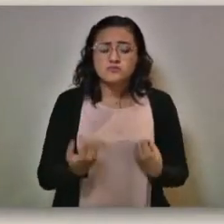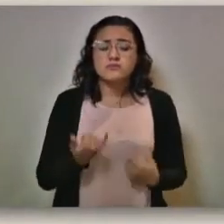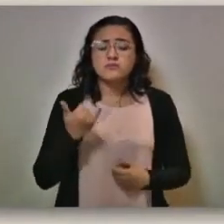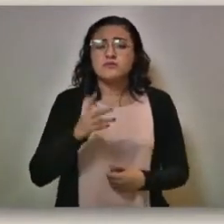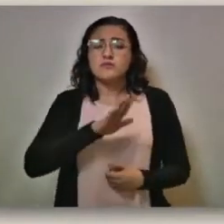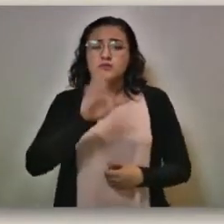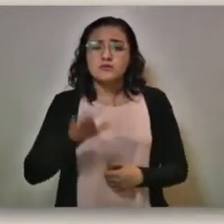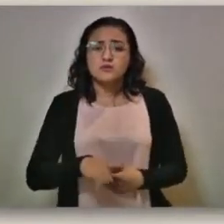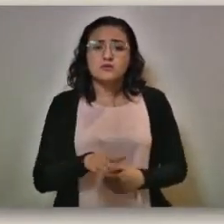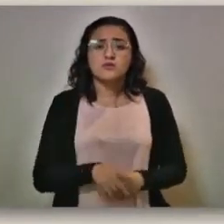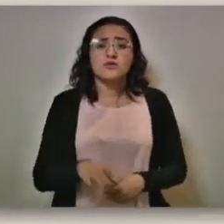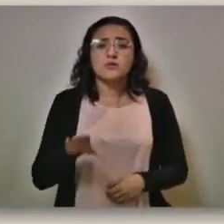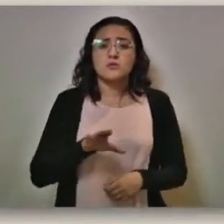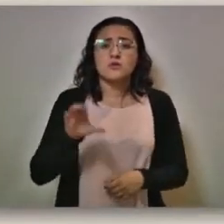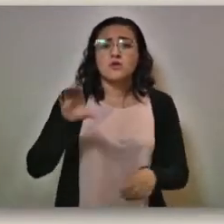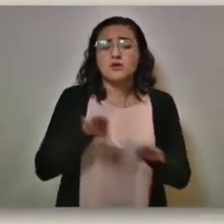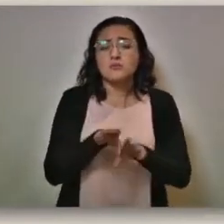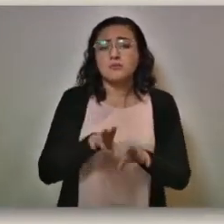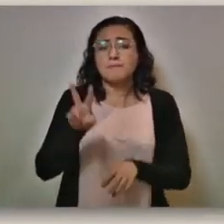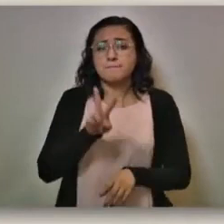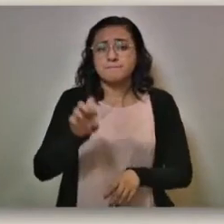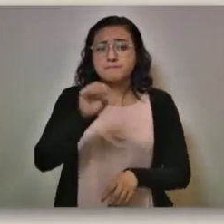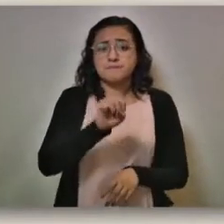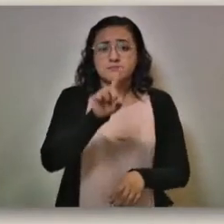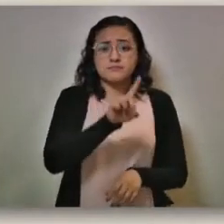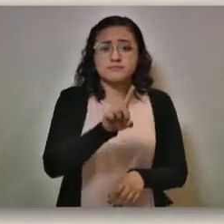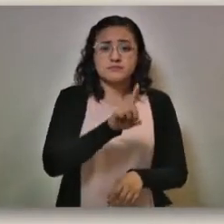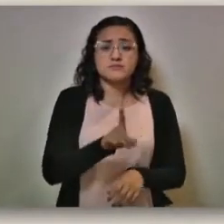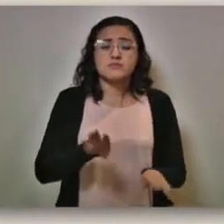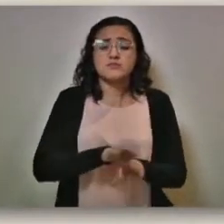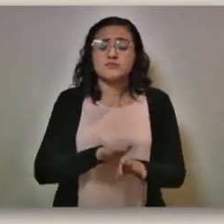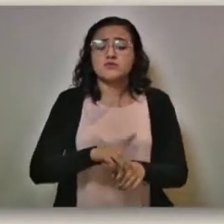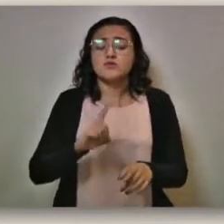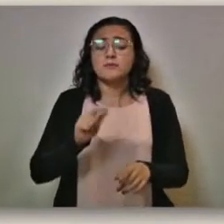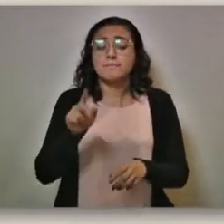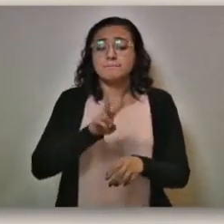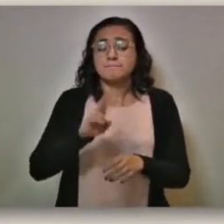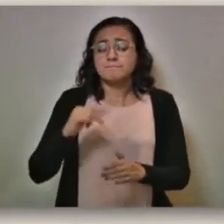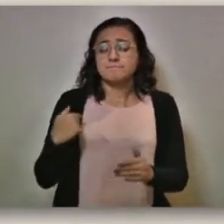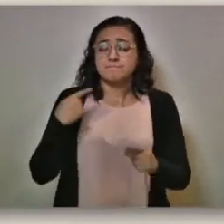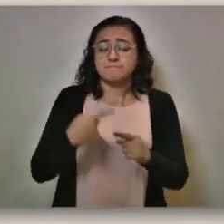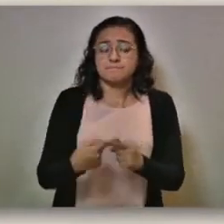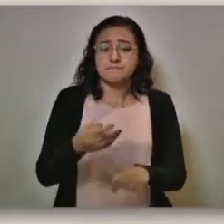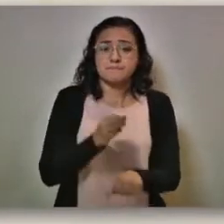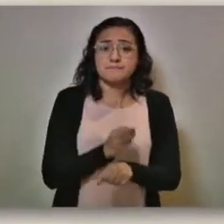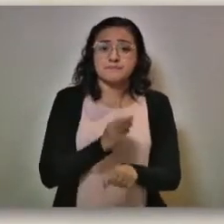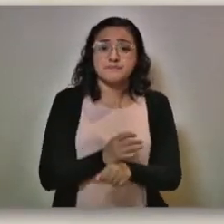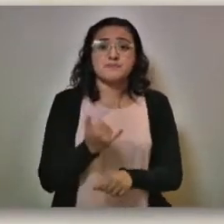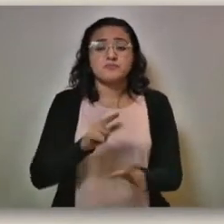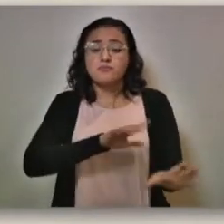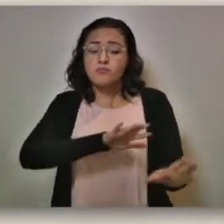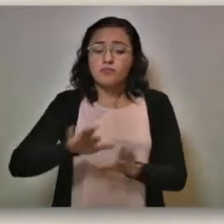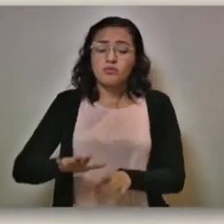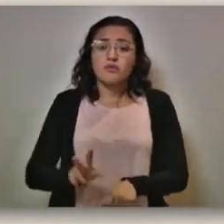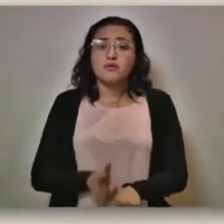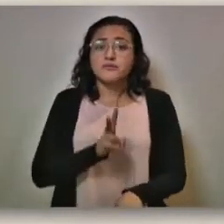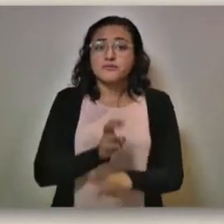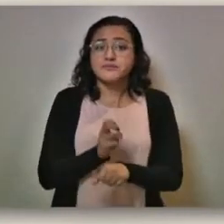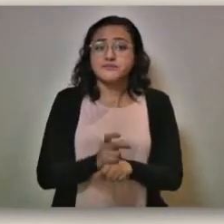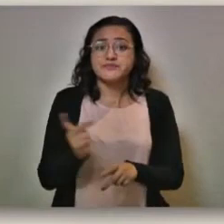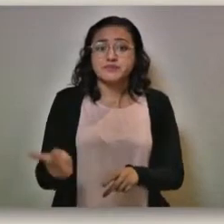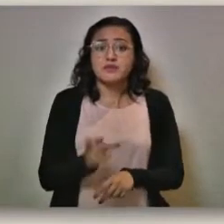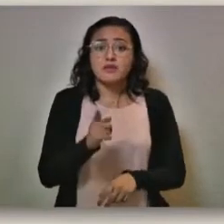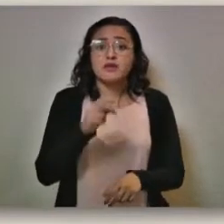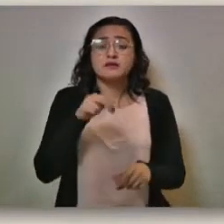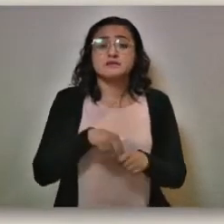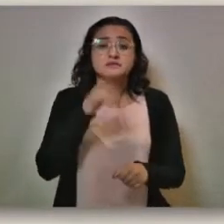tanto del viernes, sábado y domingo, la actualización de los datos del viernes para hoy. Y, por otro lado, en San